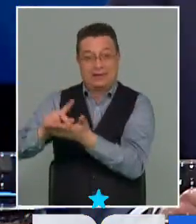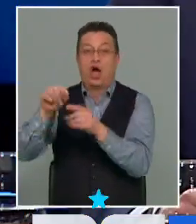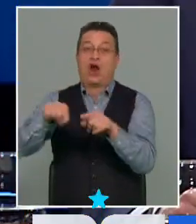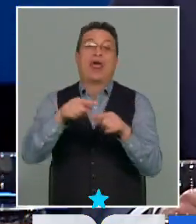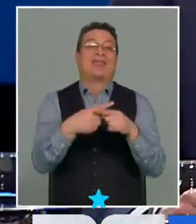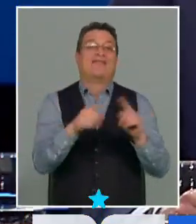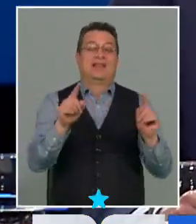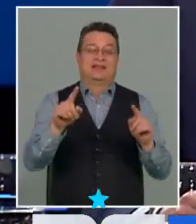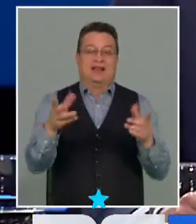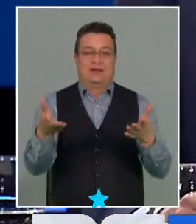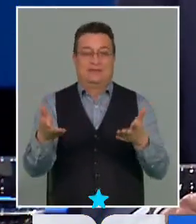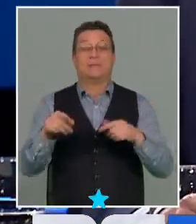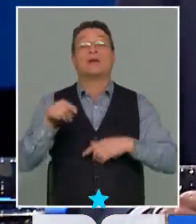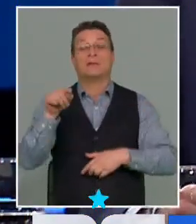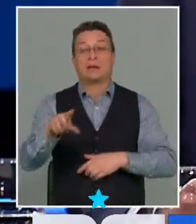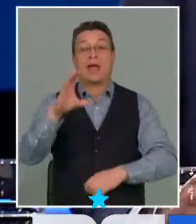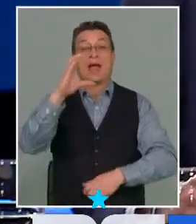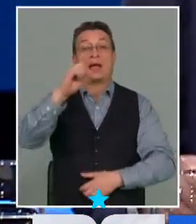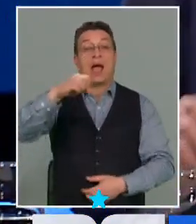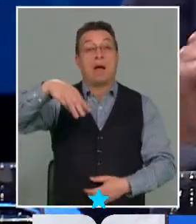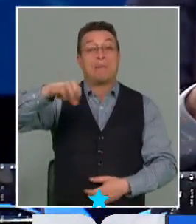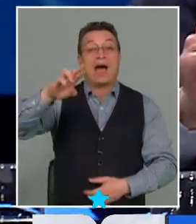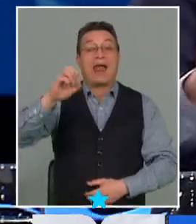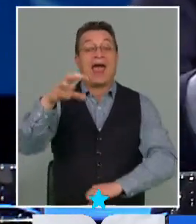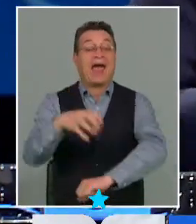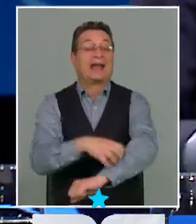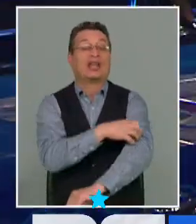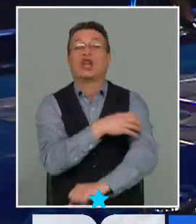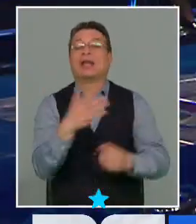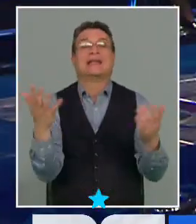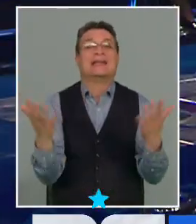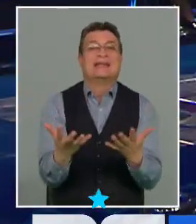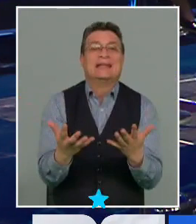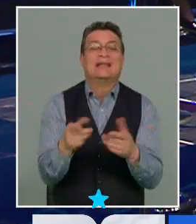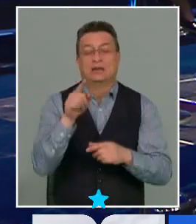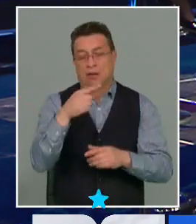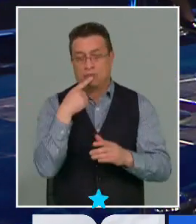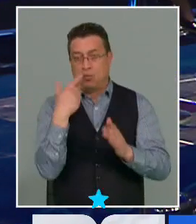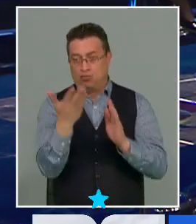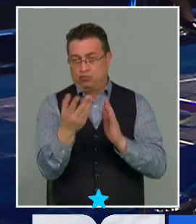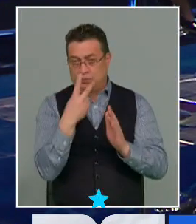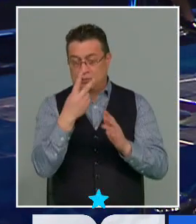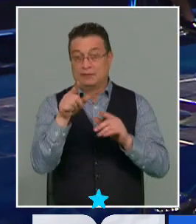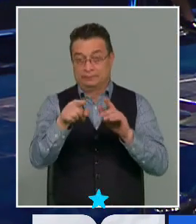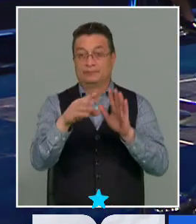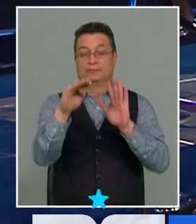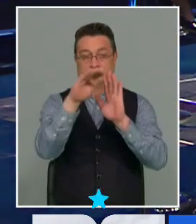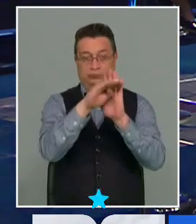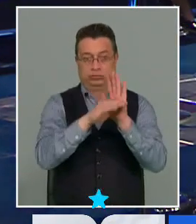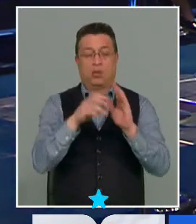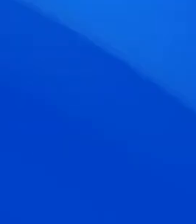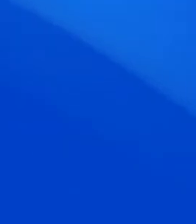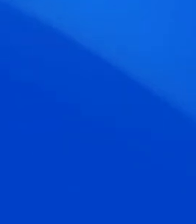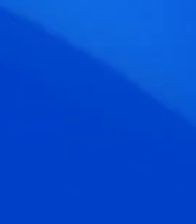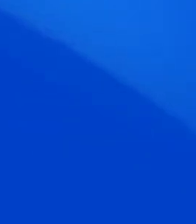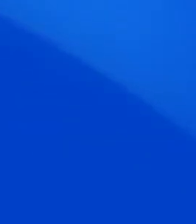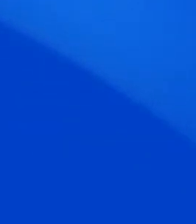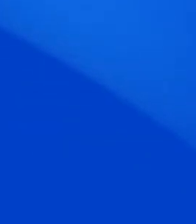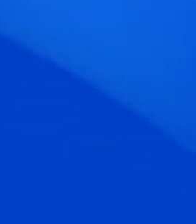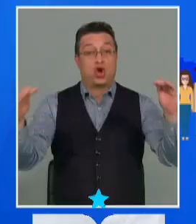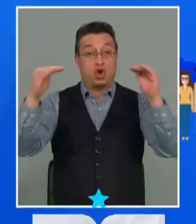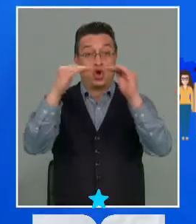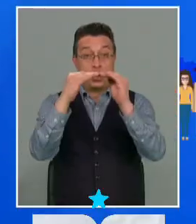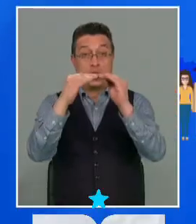Y vamos con la Cámara de las Regiones, que también está en esta propuesta. Dice lo siguiente, la Cámara de las Regiones es un órgano deliberativo, paritario y